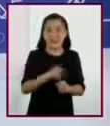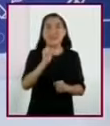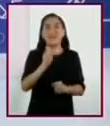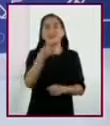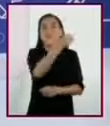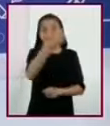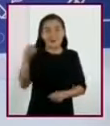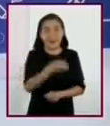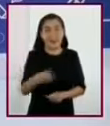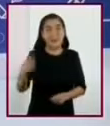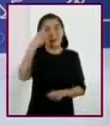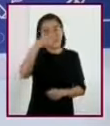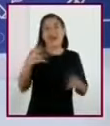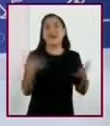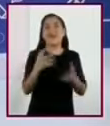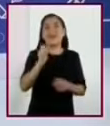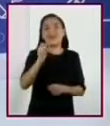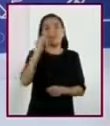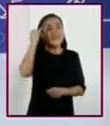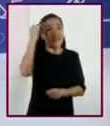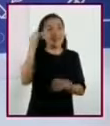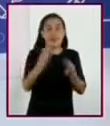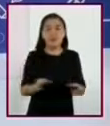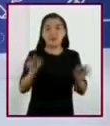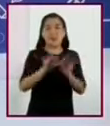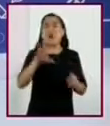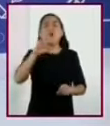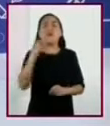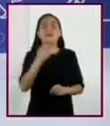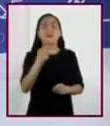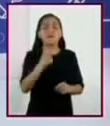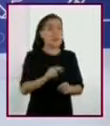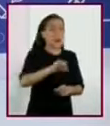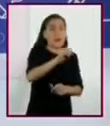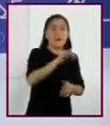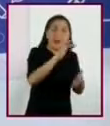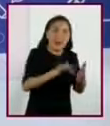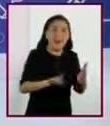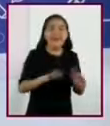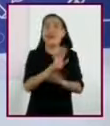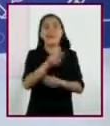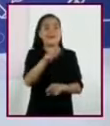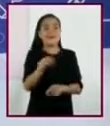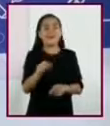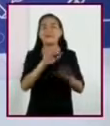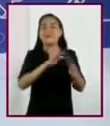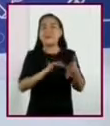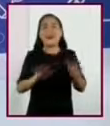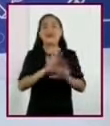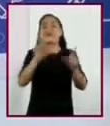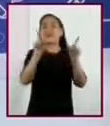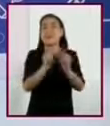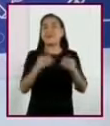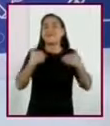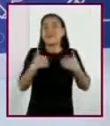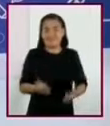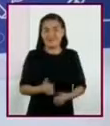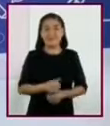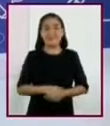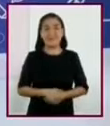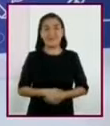y armar la idea principal, no necesitamos las otras para que quedara claro lo que nos quiso decir el autor.